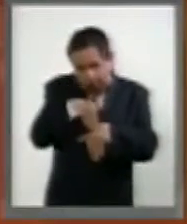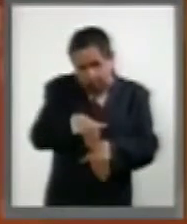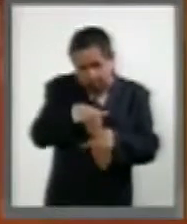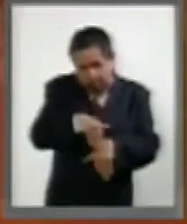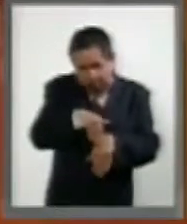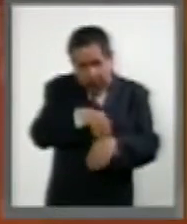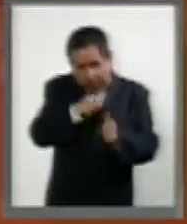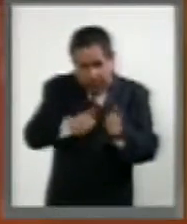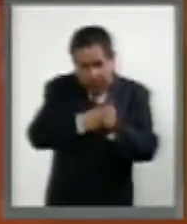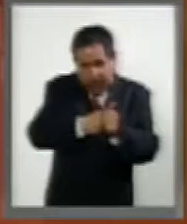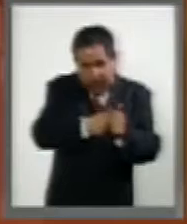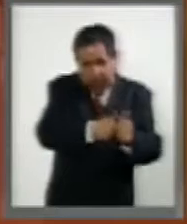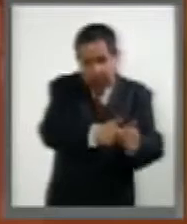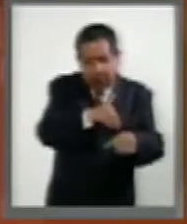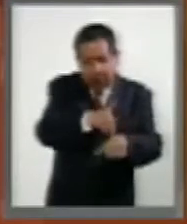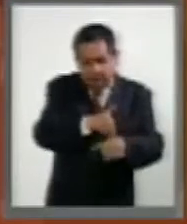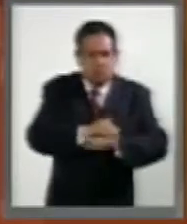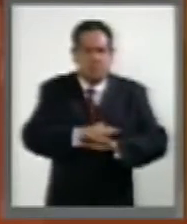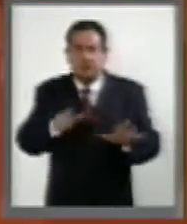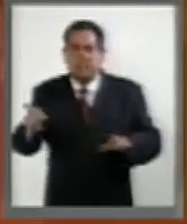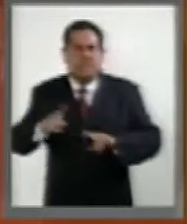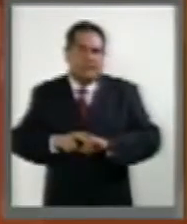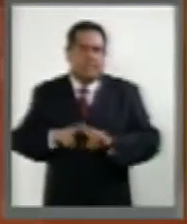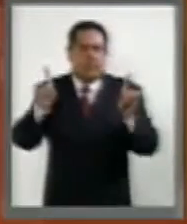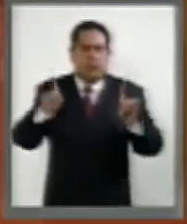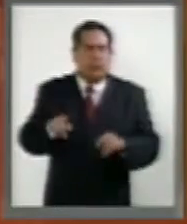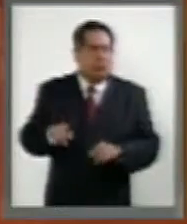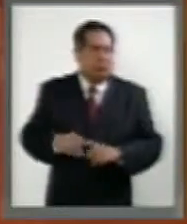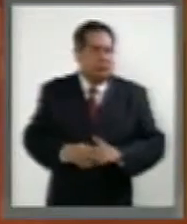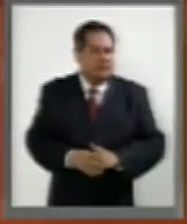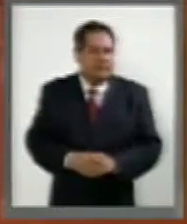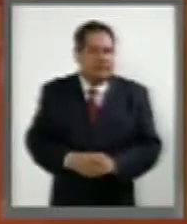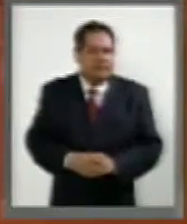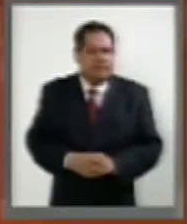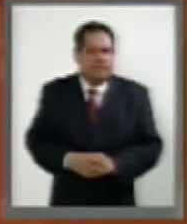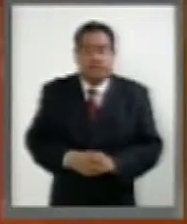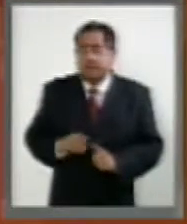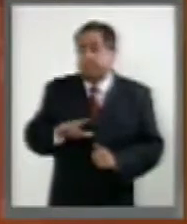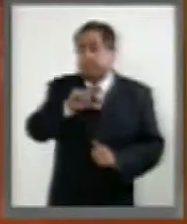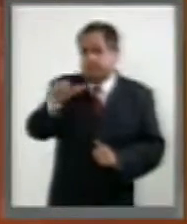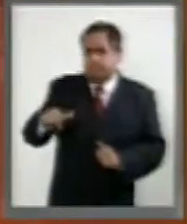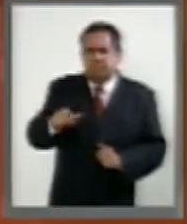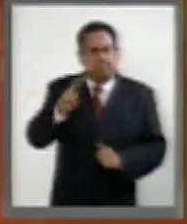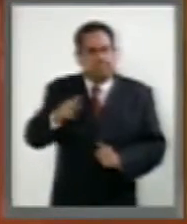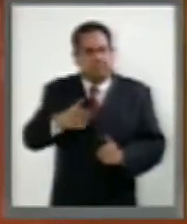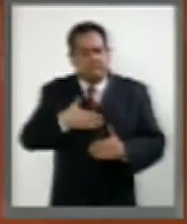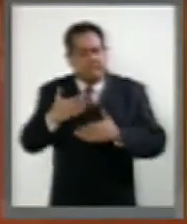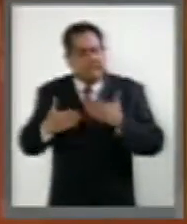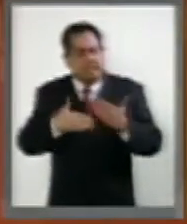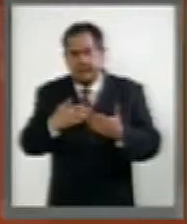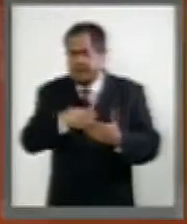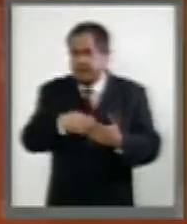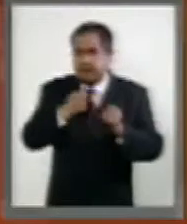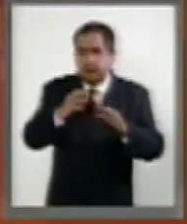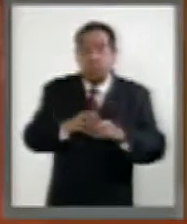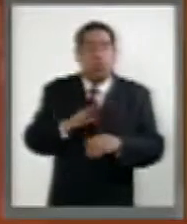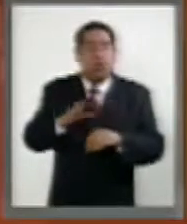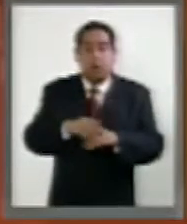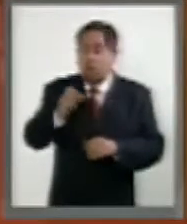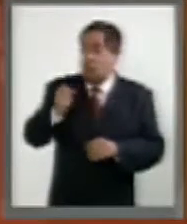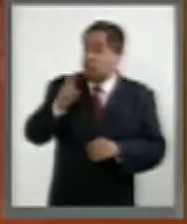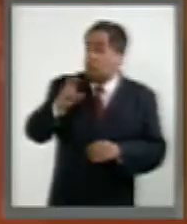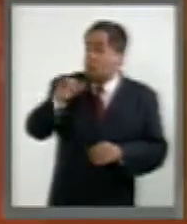acompañar a los demás en el servicio, en la vida. Después nos da mucha alegría porque Sor Juana